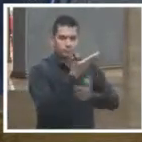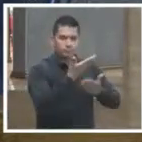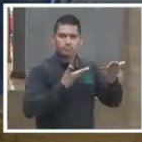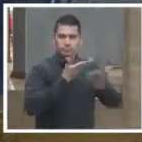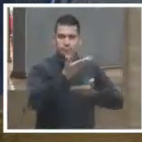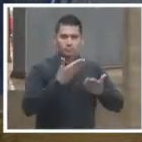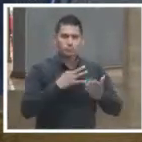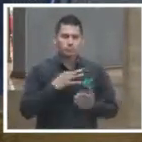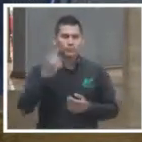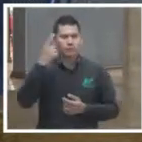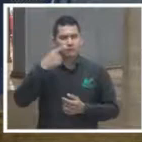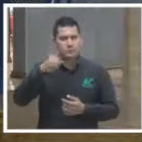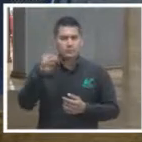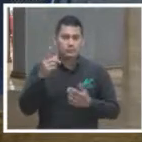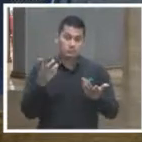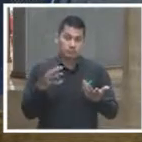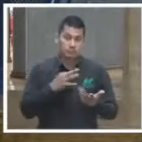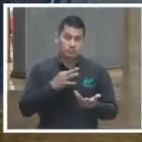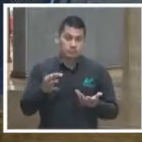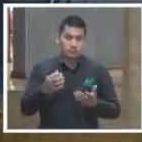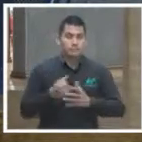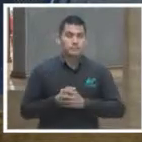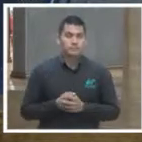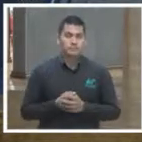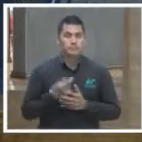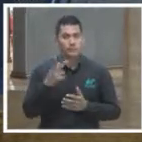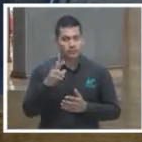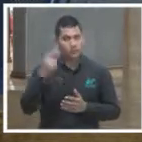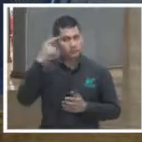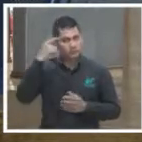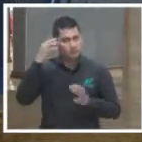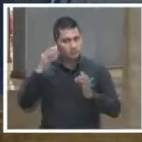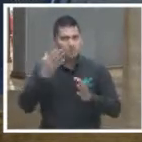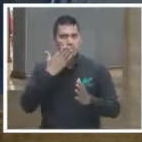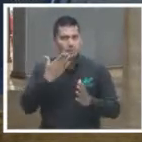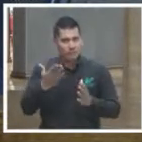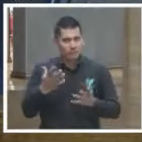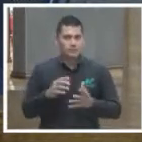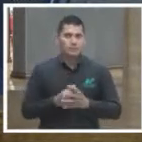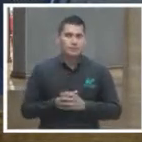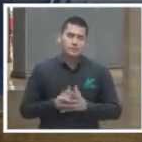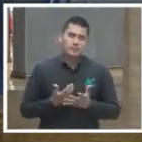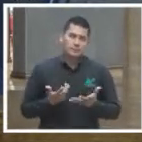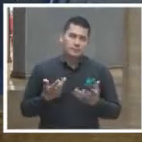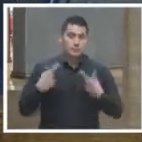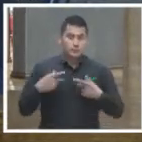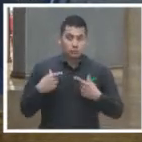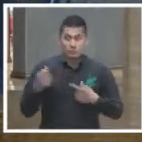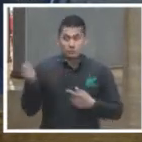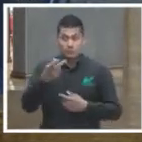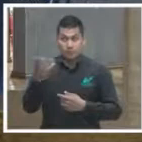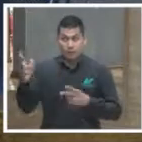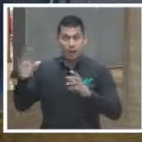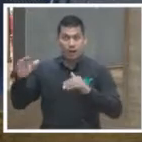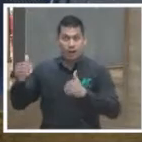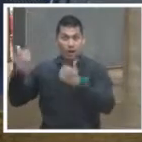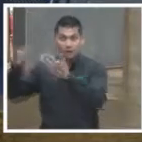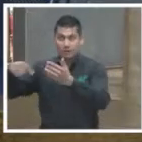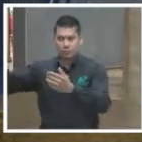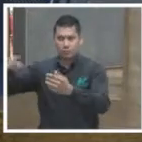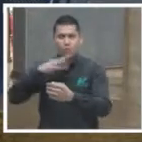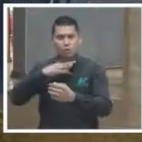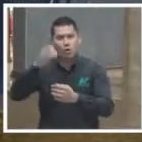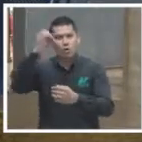bien sustentado. que la opinión pública tenga la oportunidad